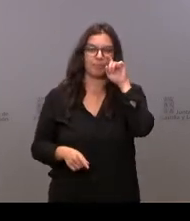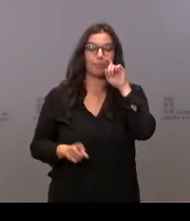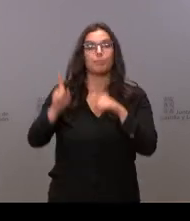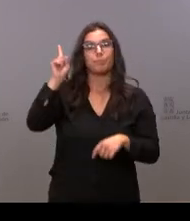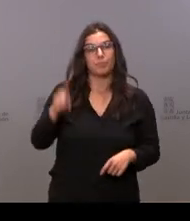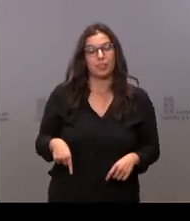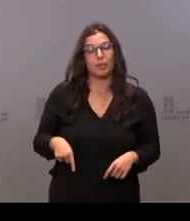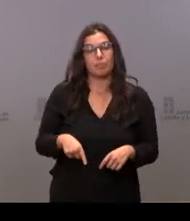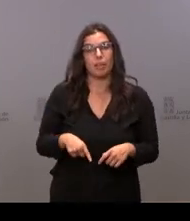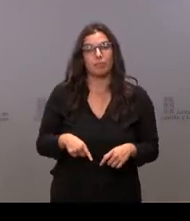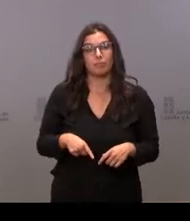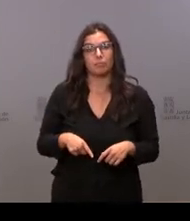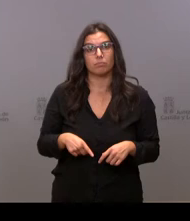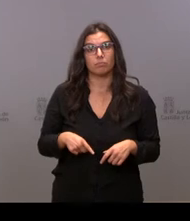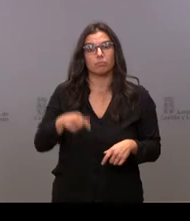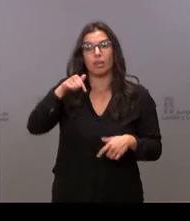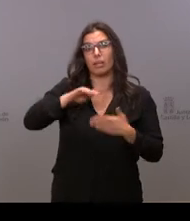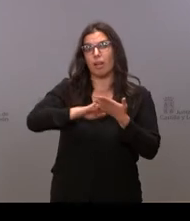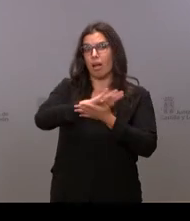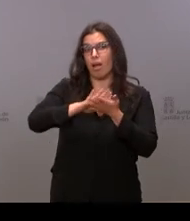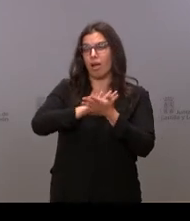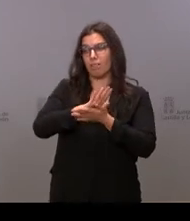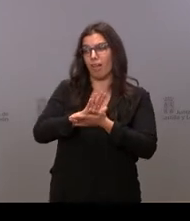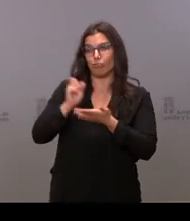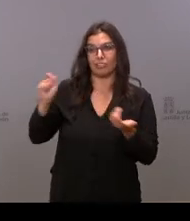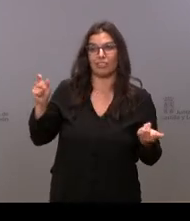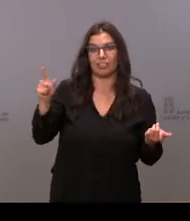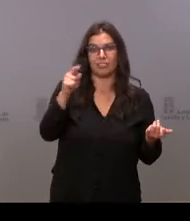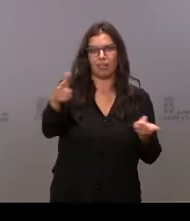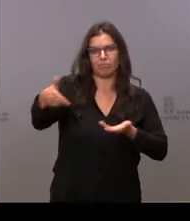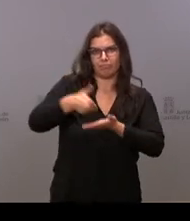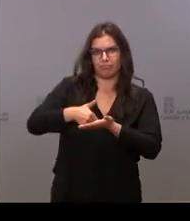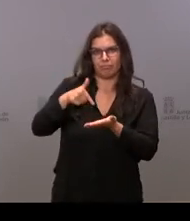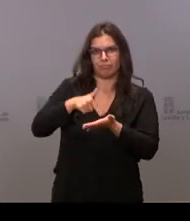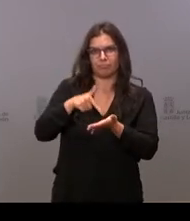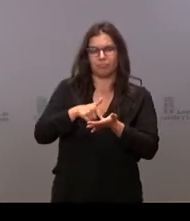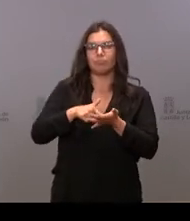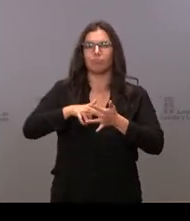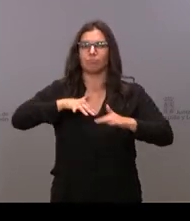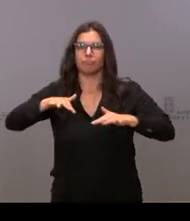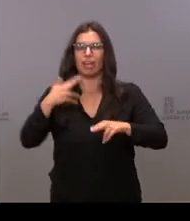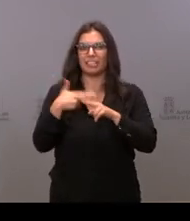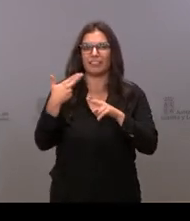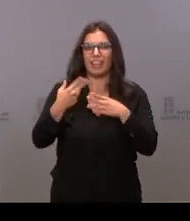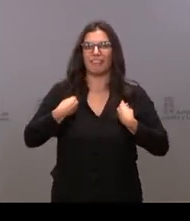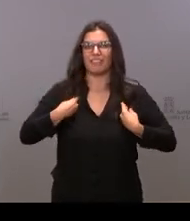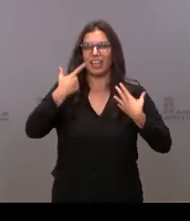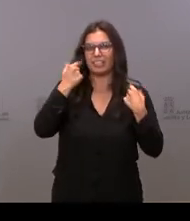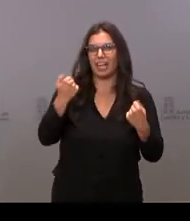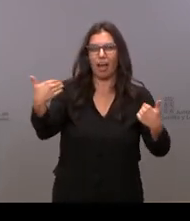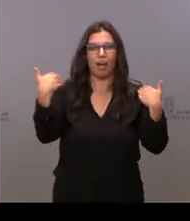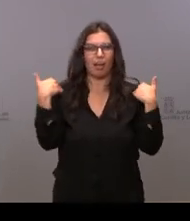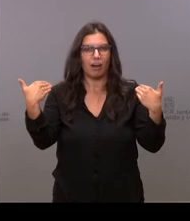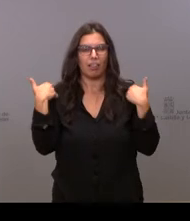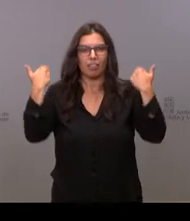vamos a ampliar algo que aquí se ha insistido mucho y se nos ha demandado. Actividades de vida sana, de ejercicio físico,